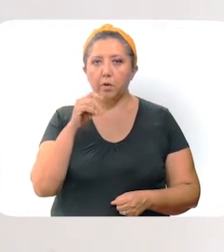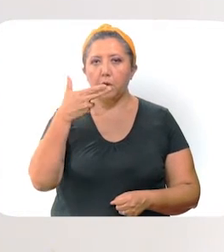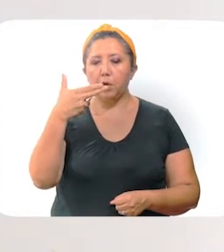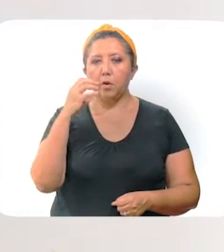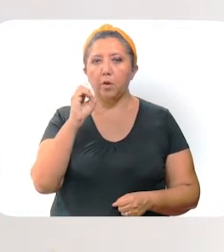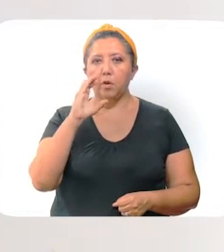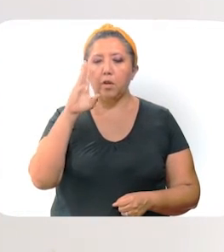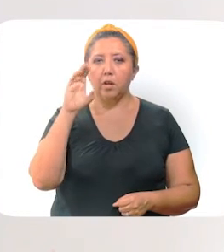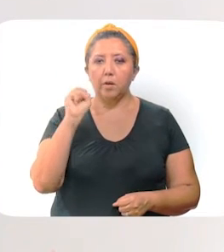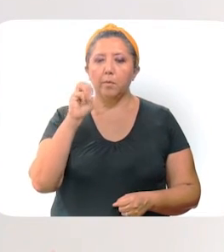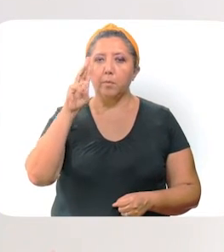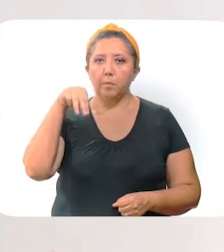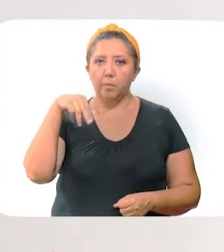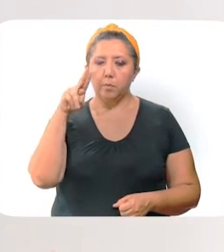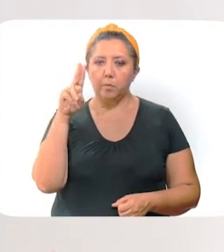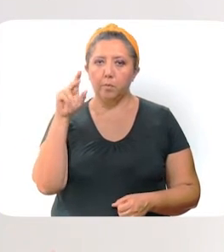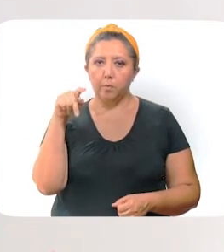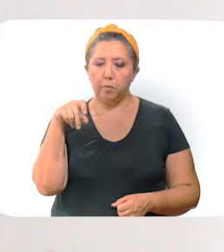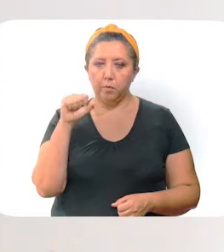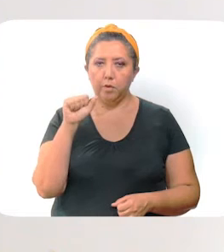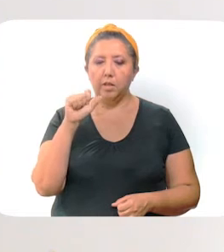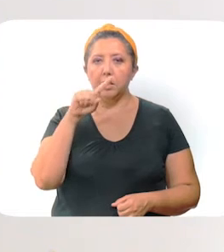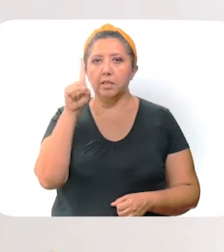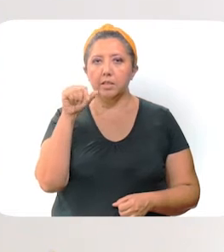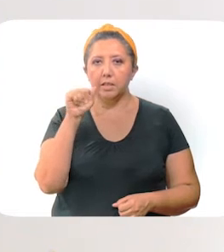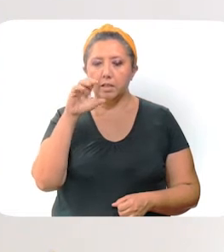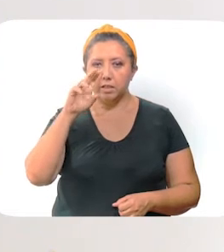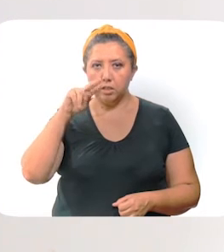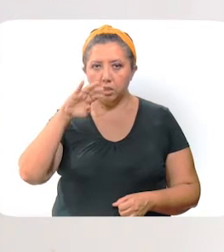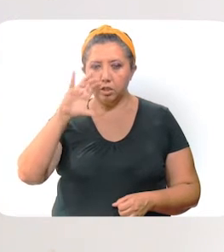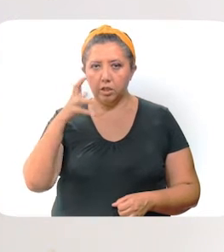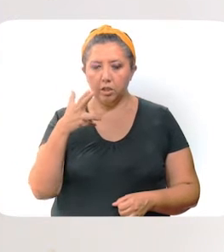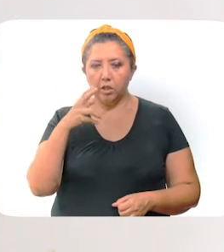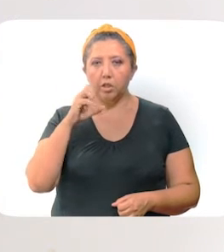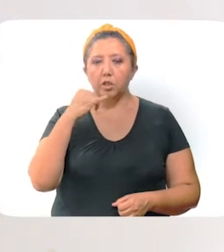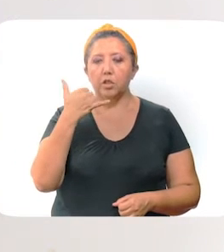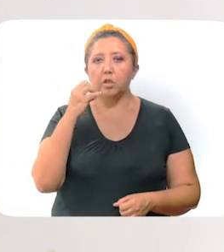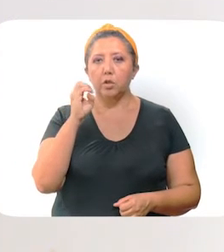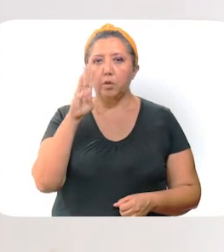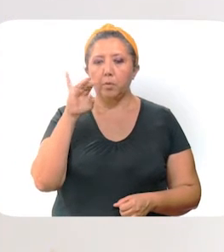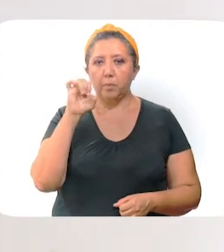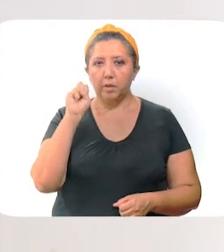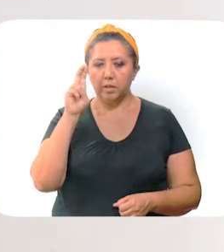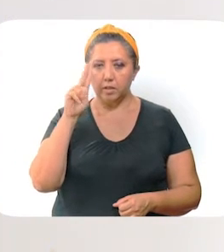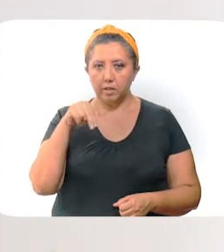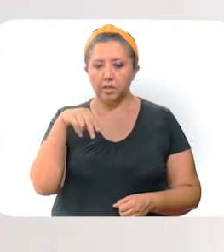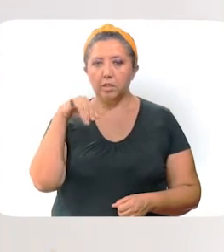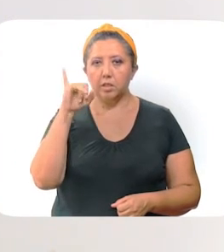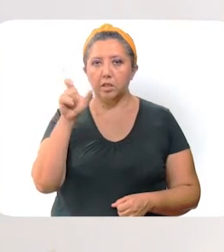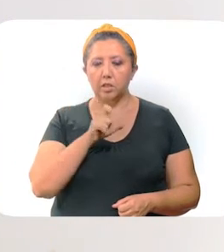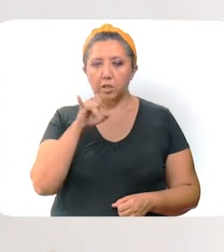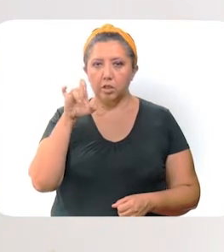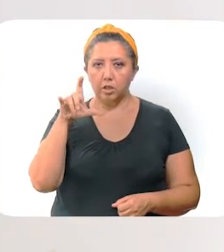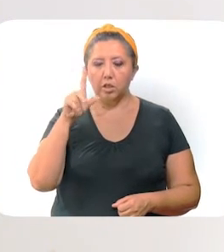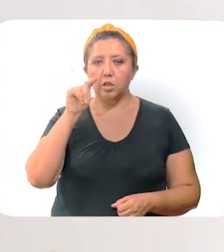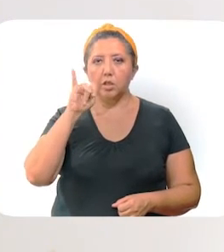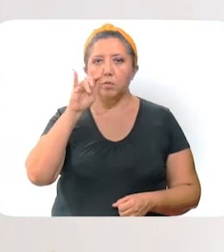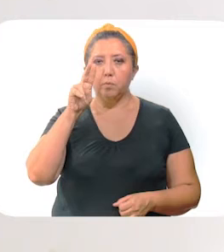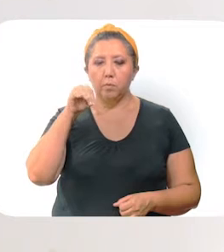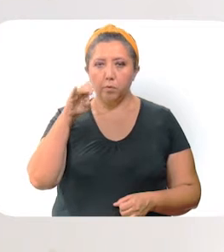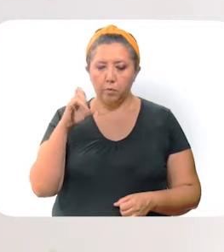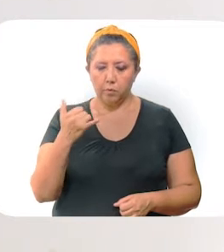Jokabá, Jalachó, Muna, Kinchil, Sinanché, Suma, Silán, Debravo, Yobain, Ishil, Samahil y Timucuy.